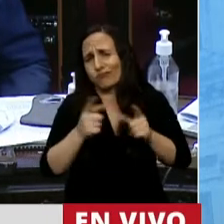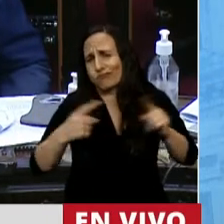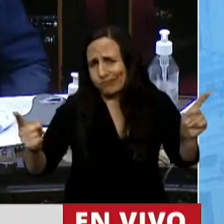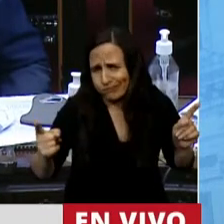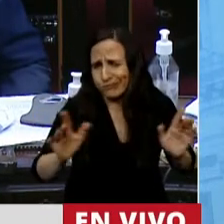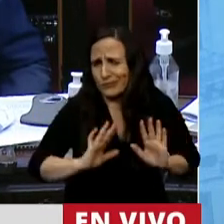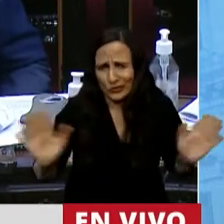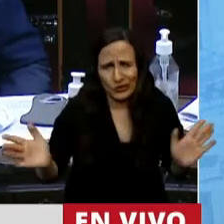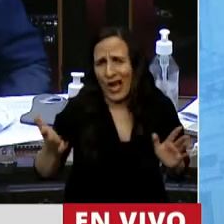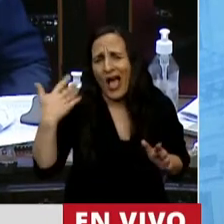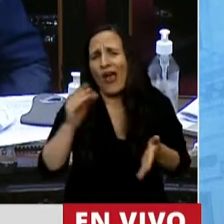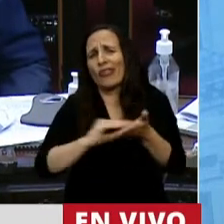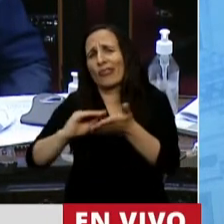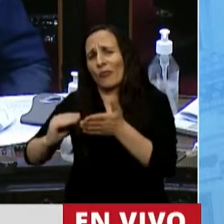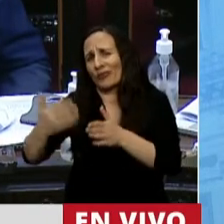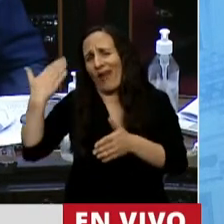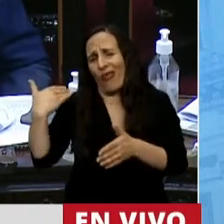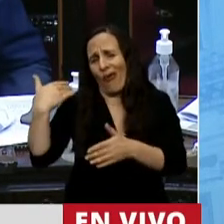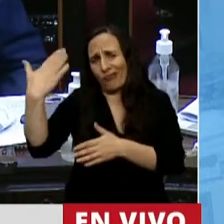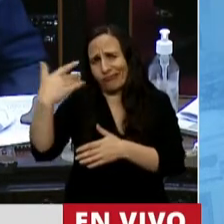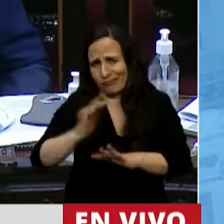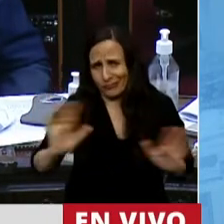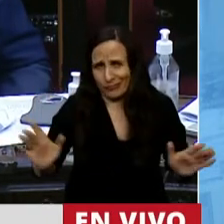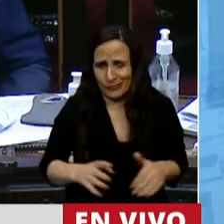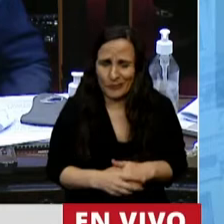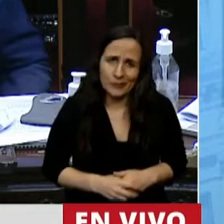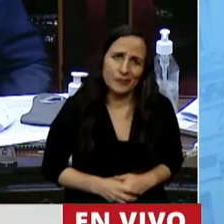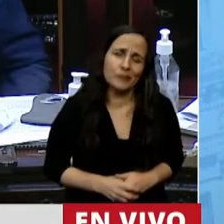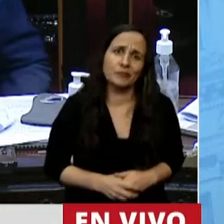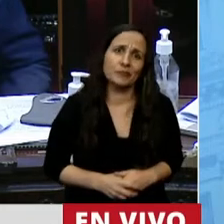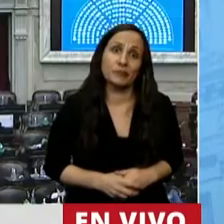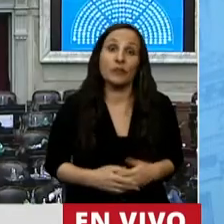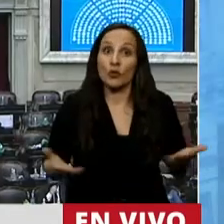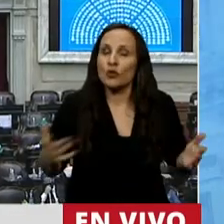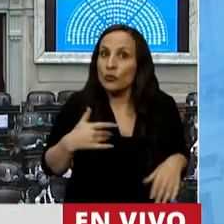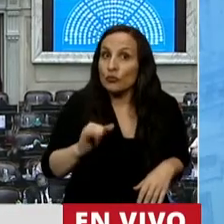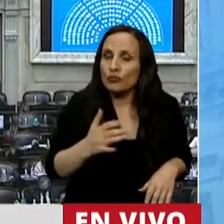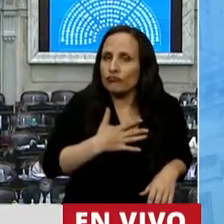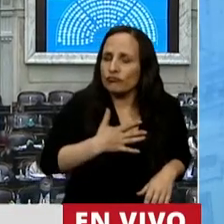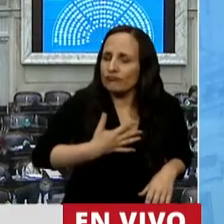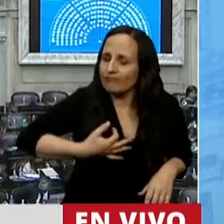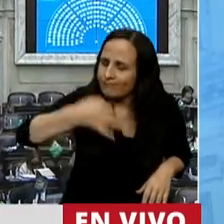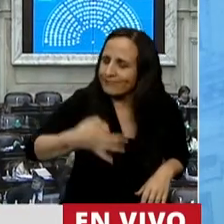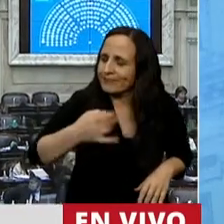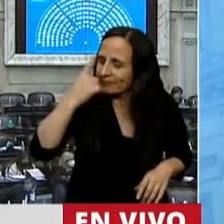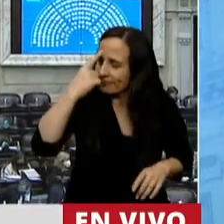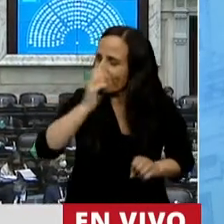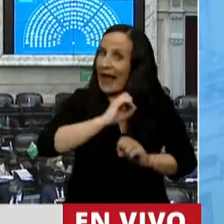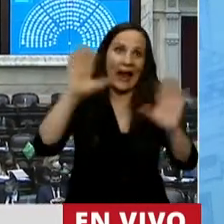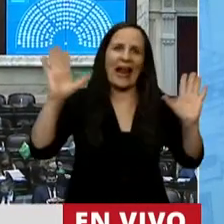por tantos diputados y diputados y diputadas preopinantes. Sí tengo claro de que no hay